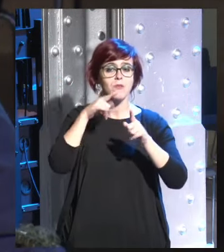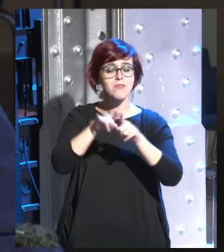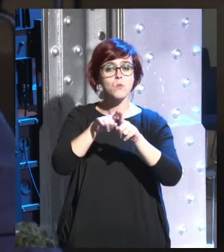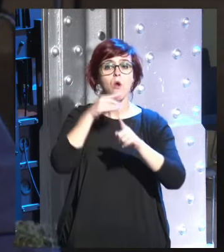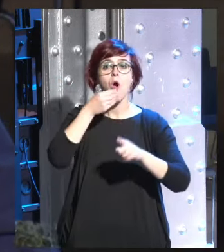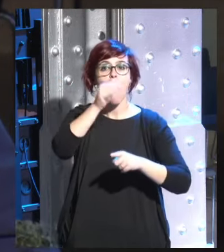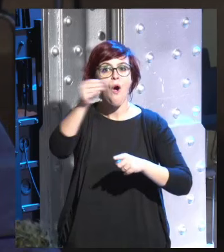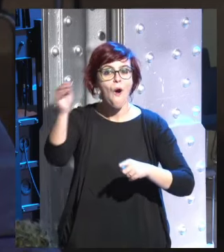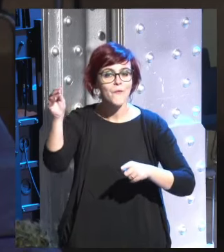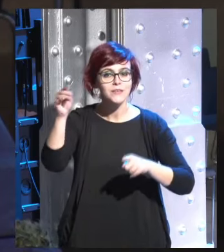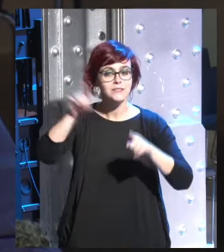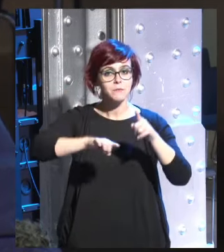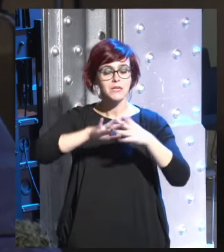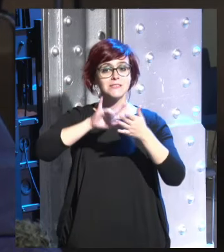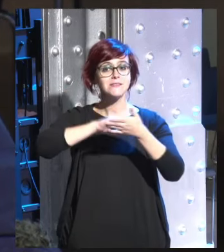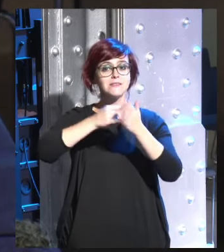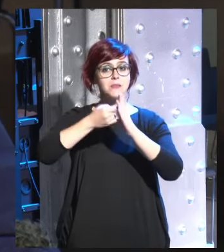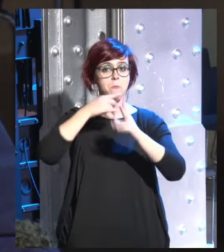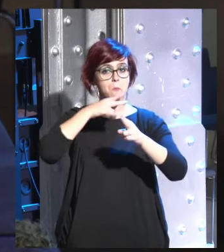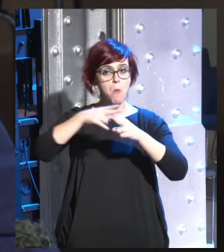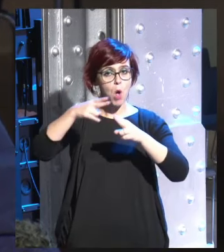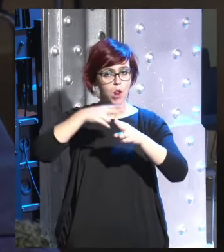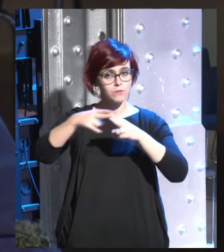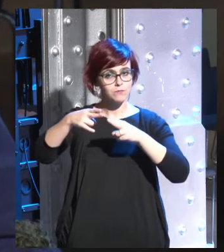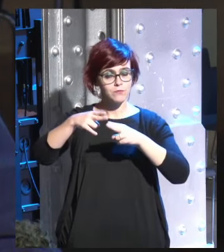joven y también especialmente el sistema político